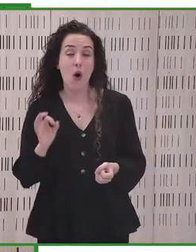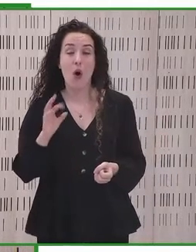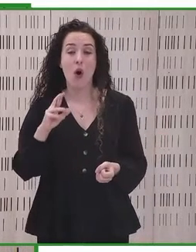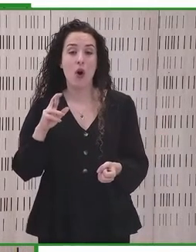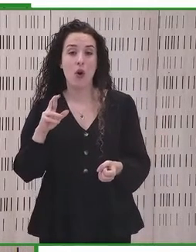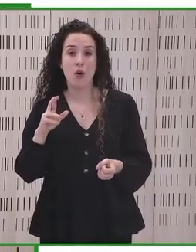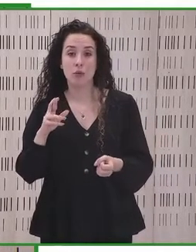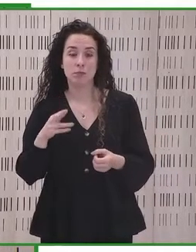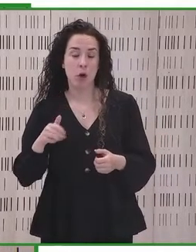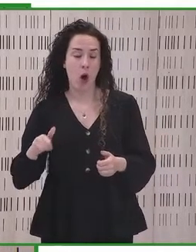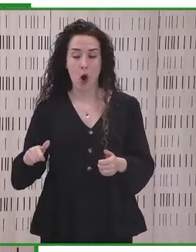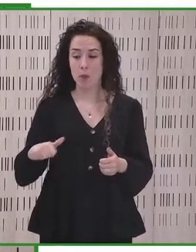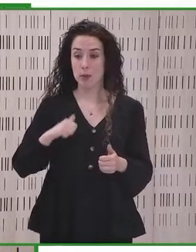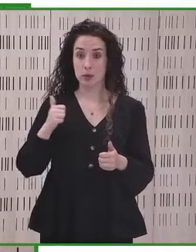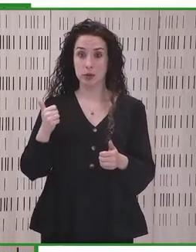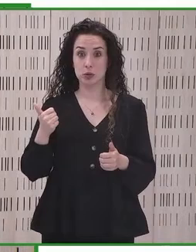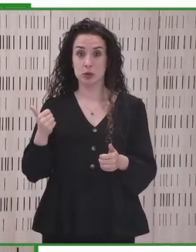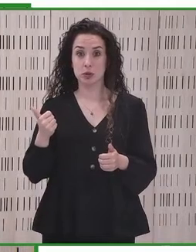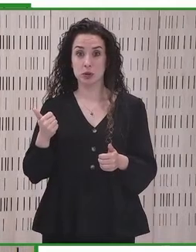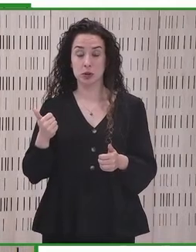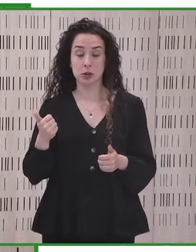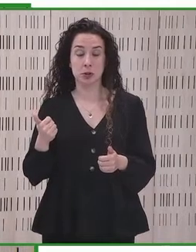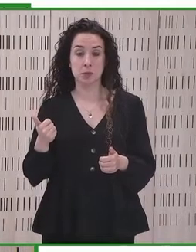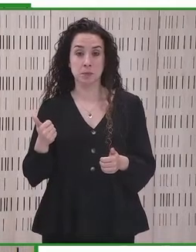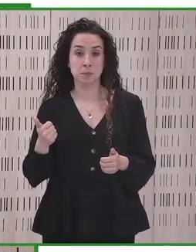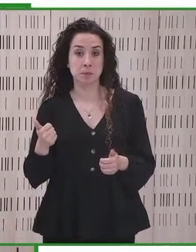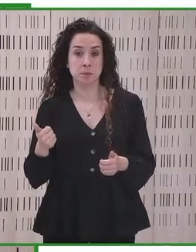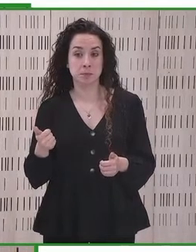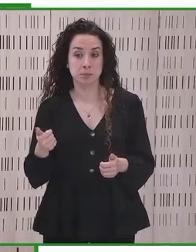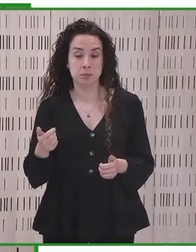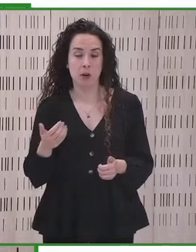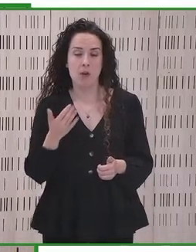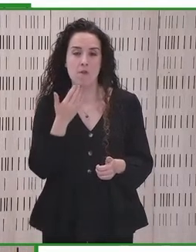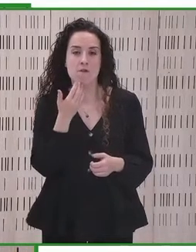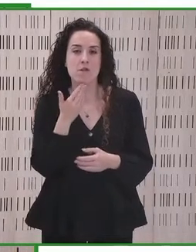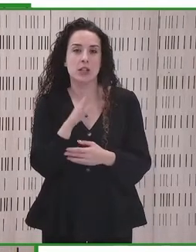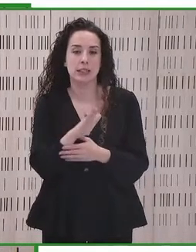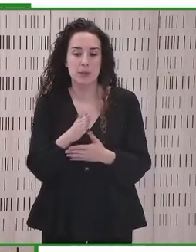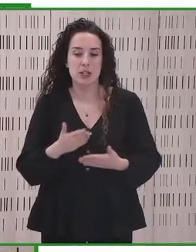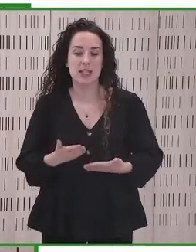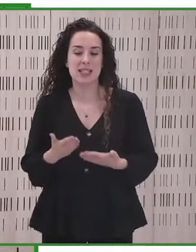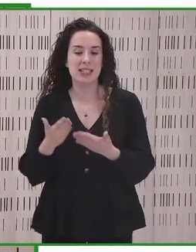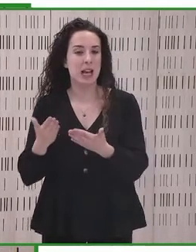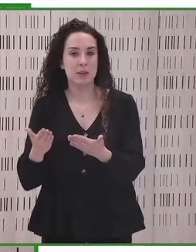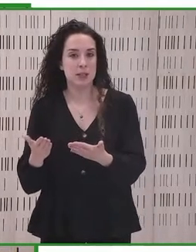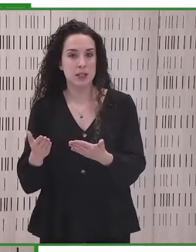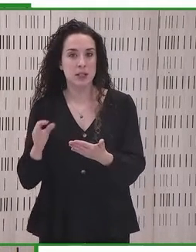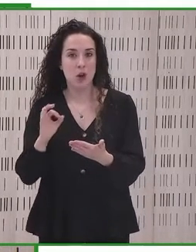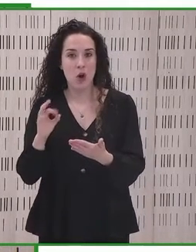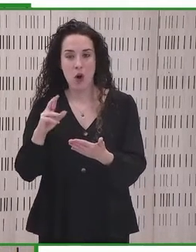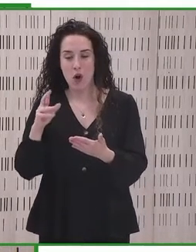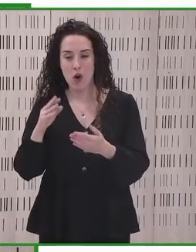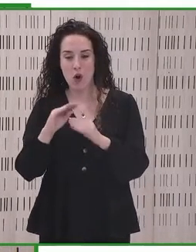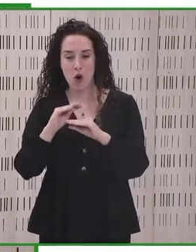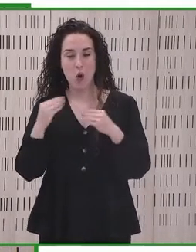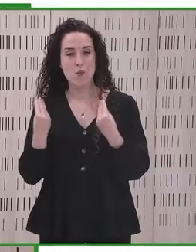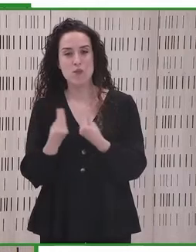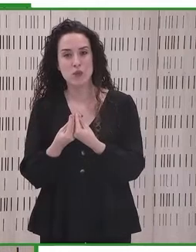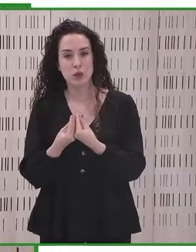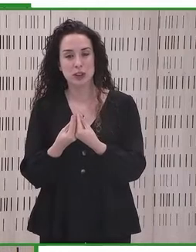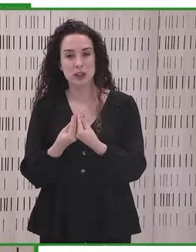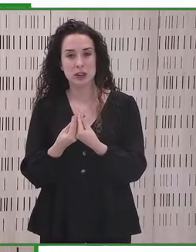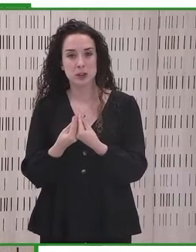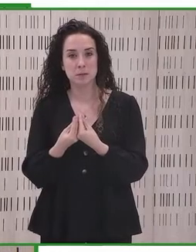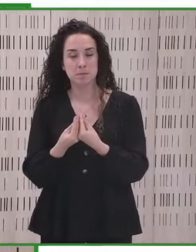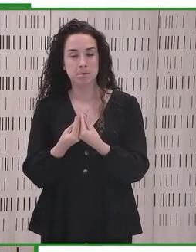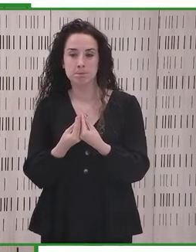posibilidad de, por ejemplo, los servicios de la comunidad de forma